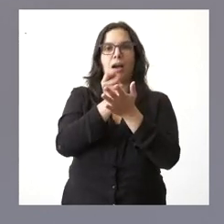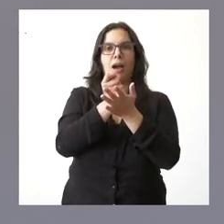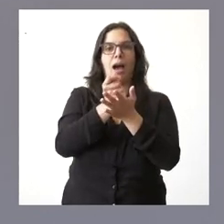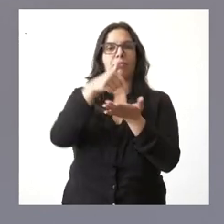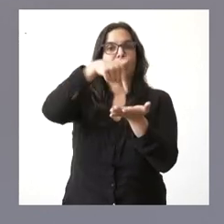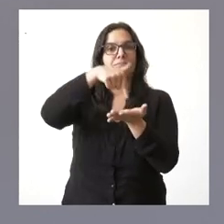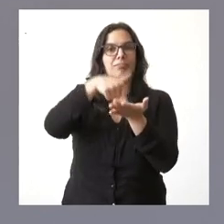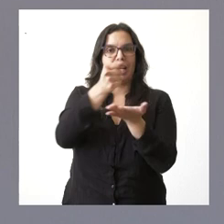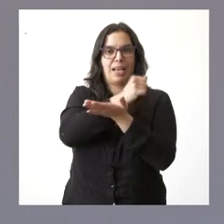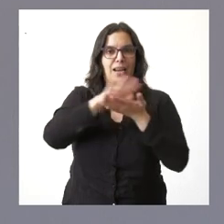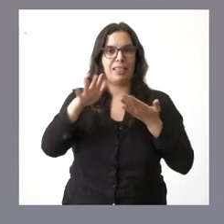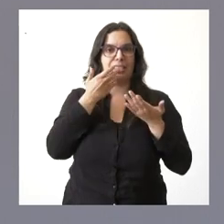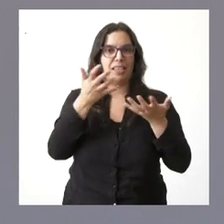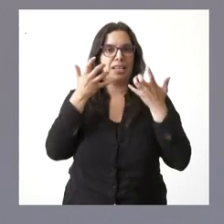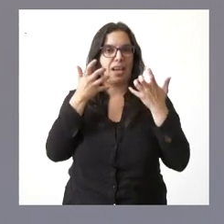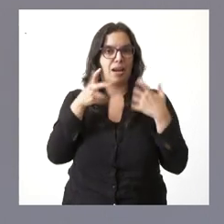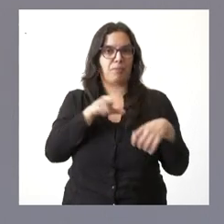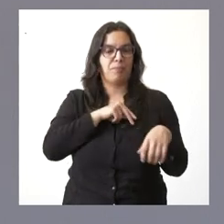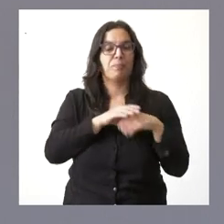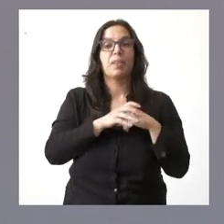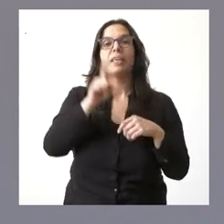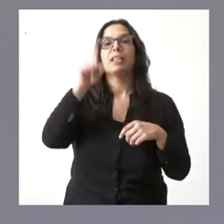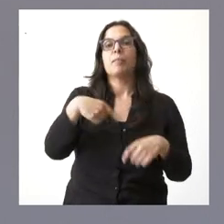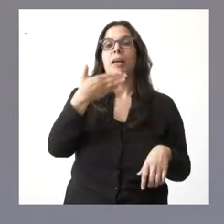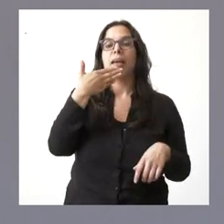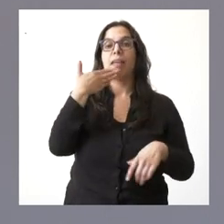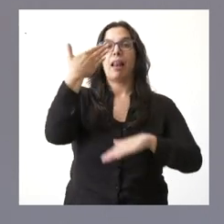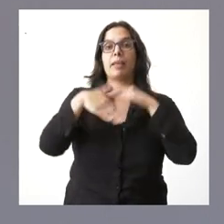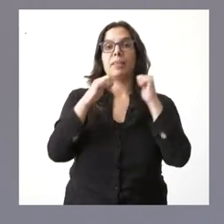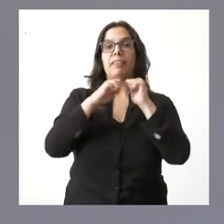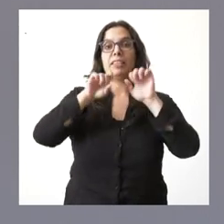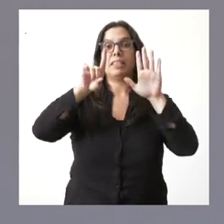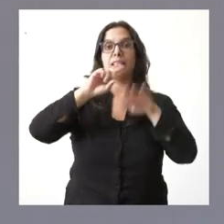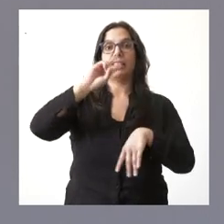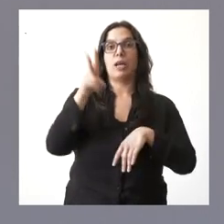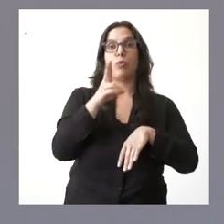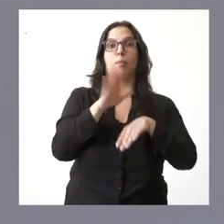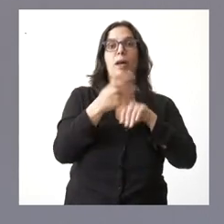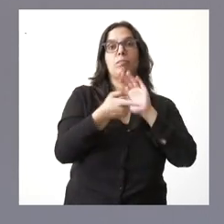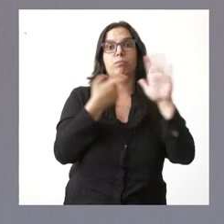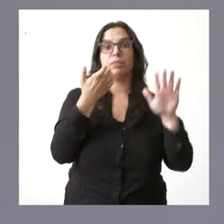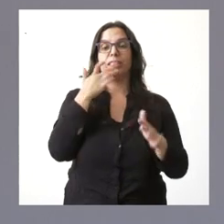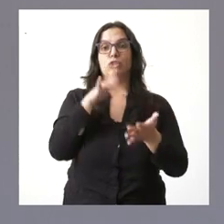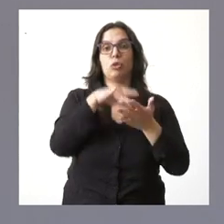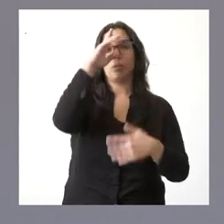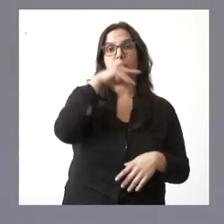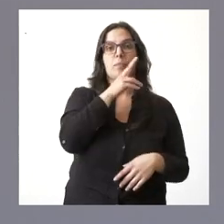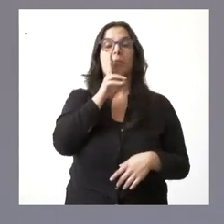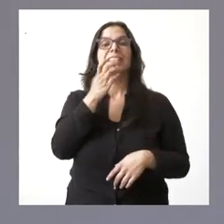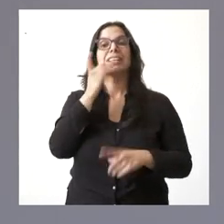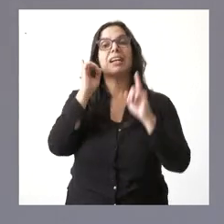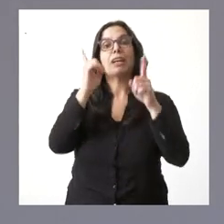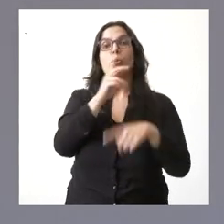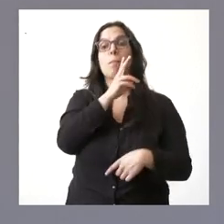tasas. Se elimina el artículo que establece el límite de edad de 26 años en la exención del pago para los huérfanos de mujeres víctimas